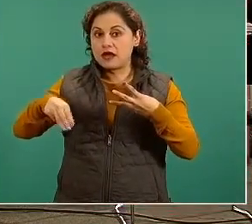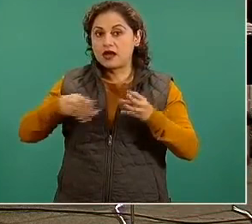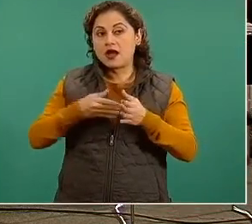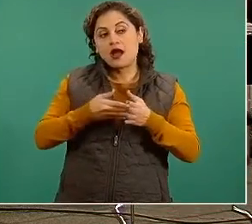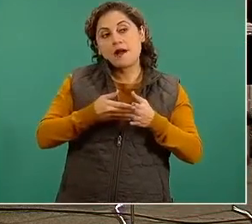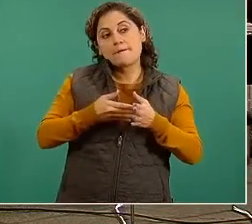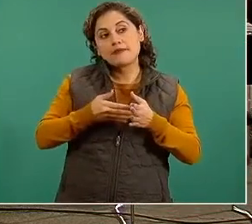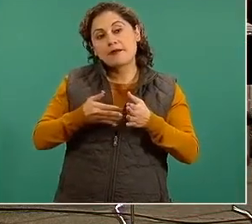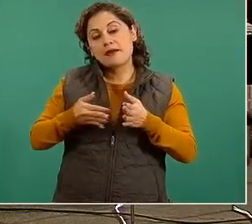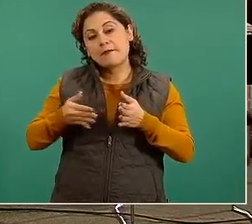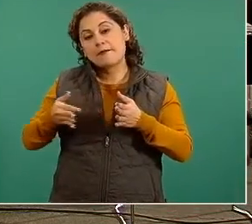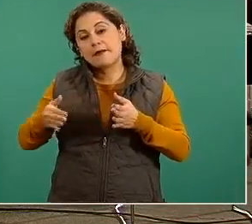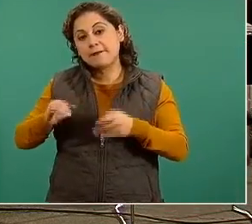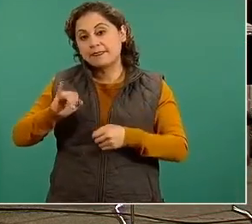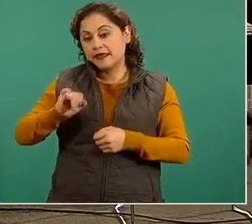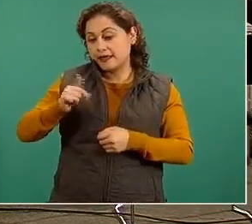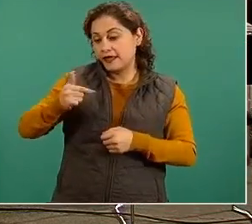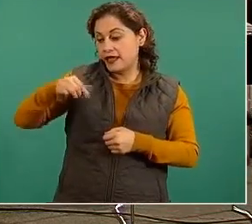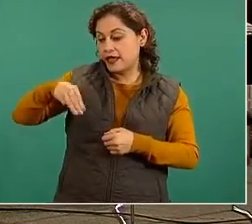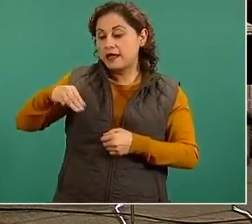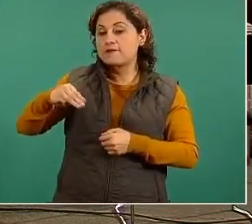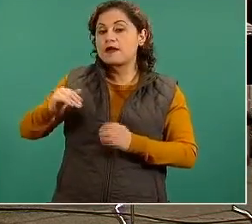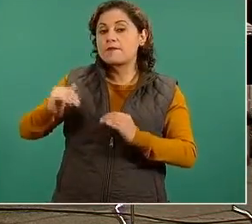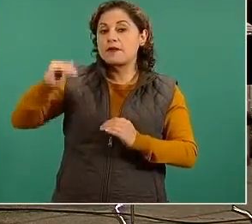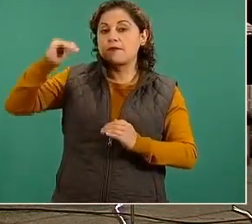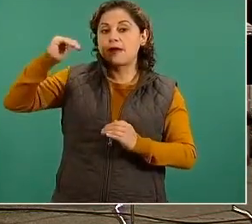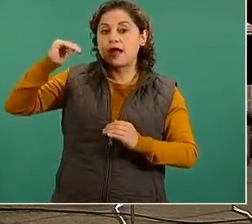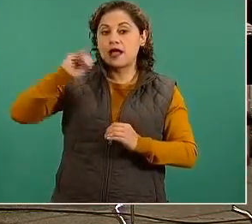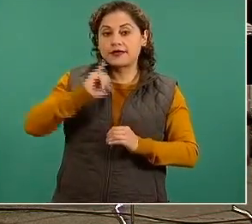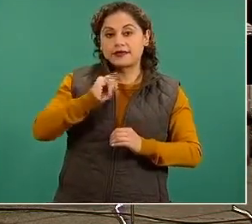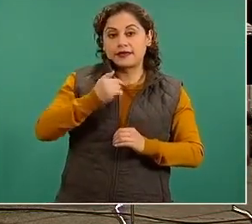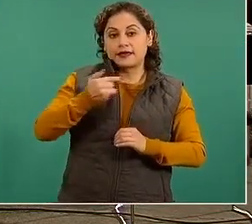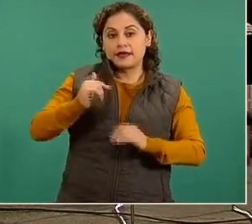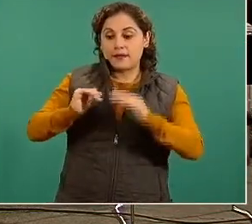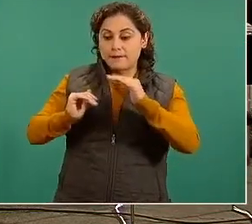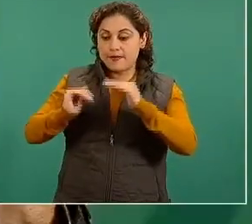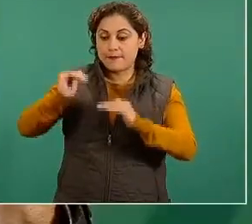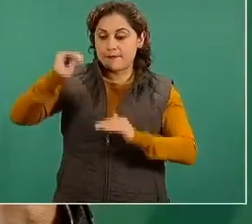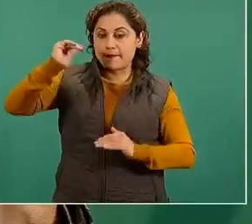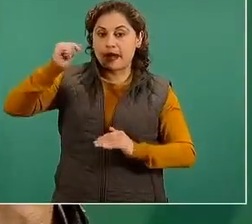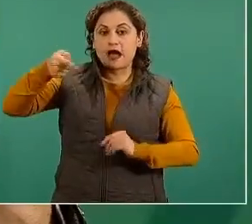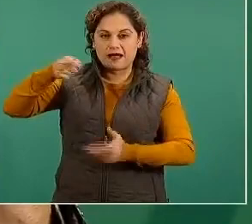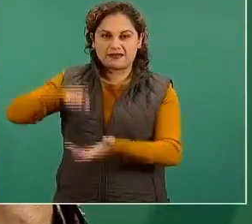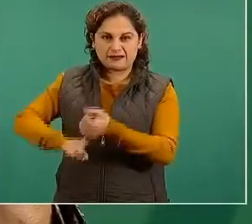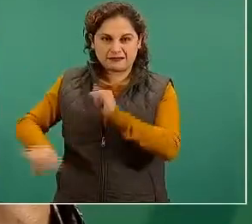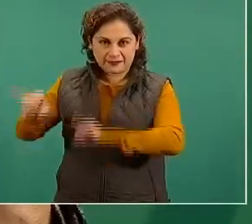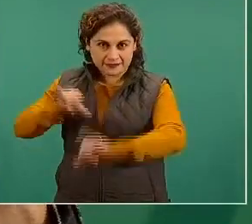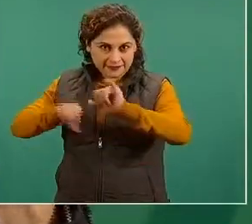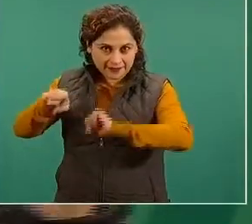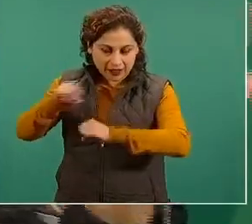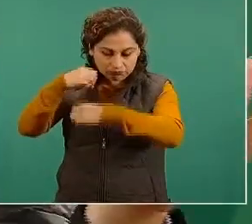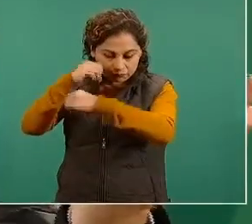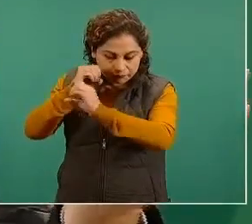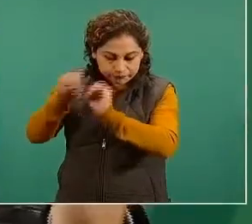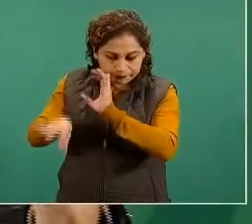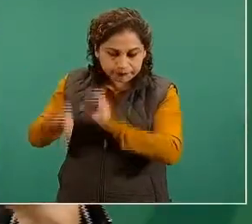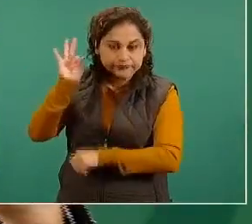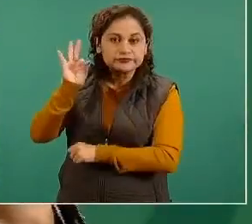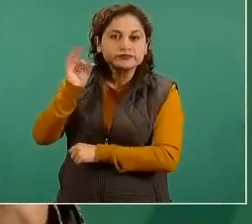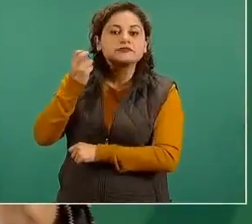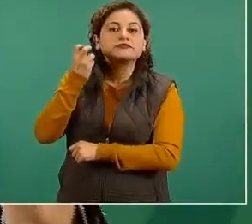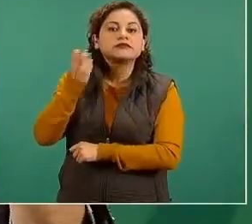creciendo la IgG eso es signo de una de una infección pasada